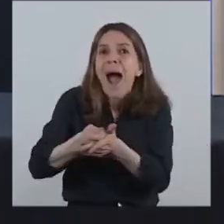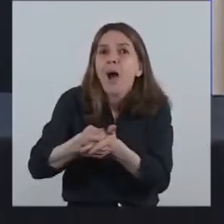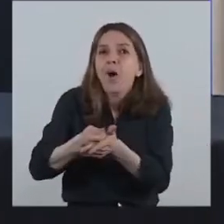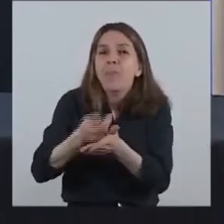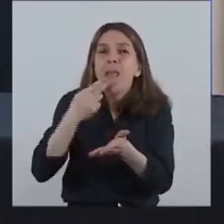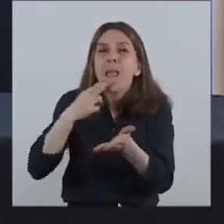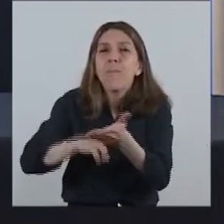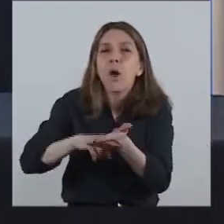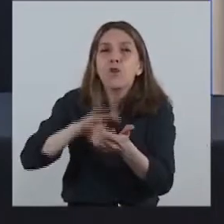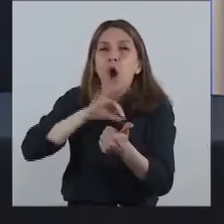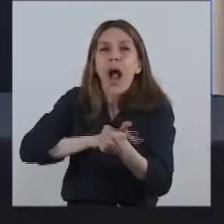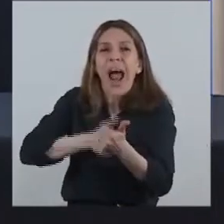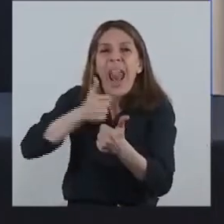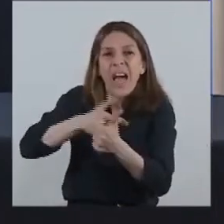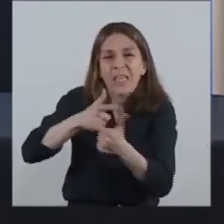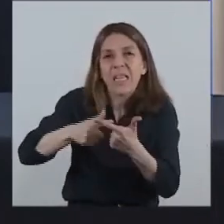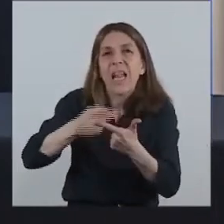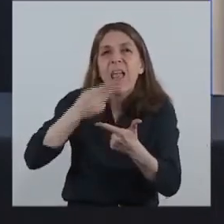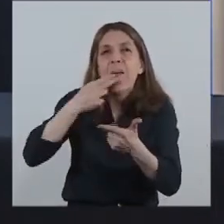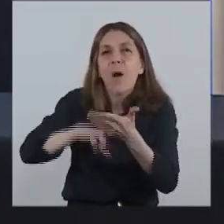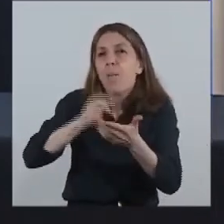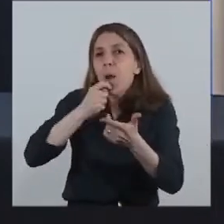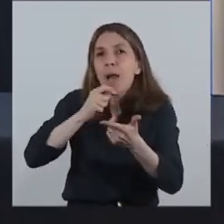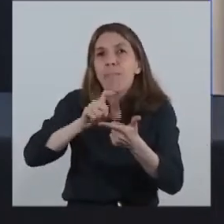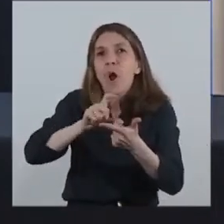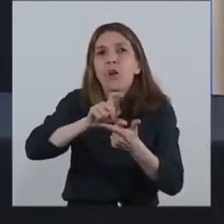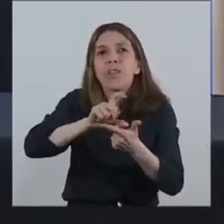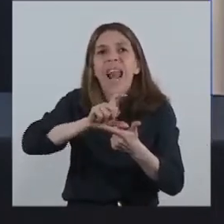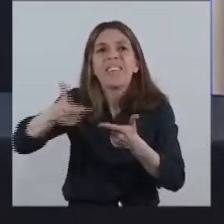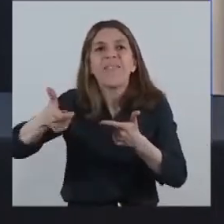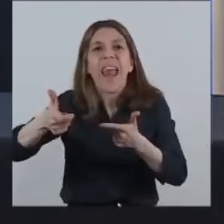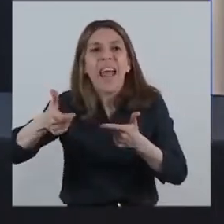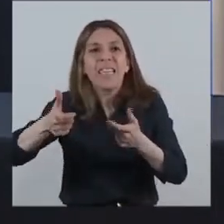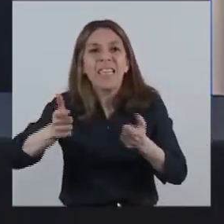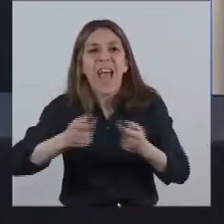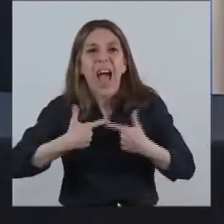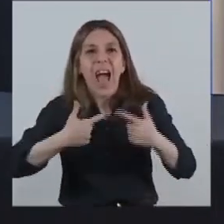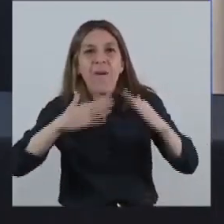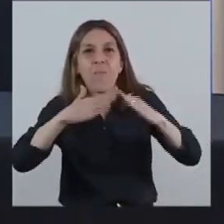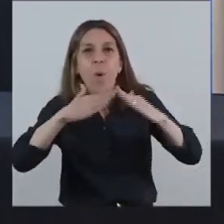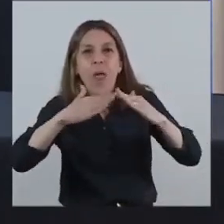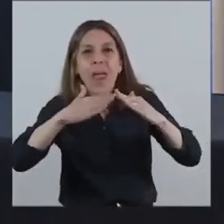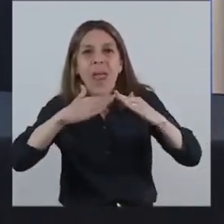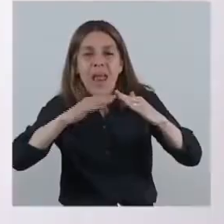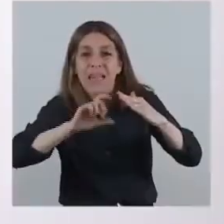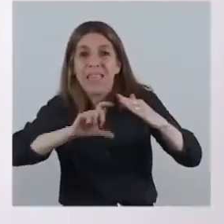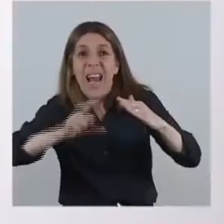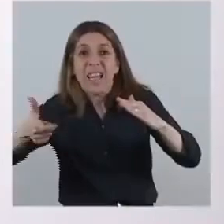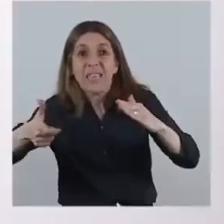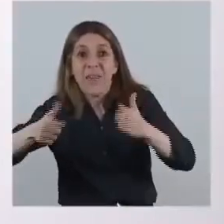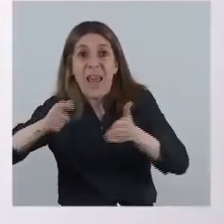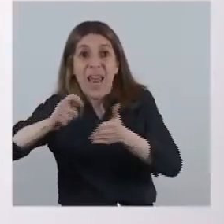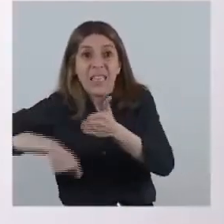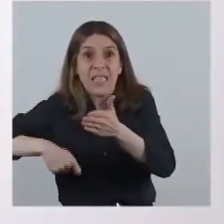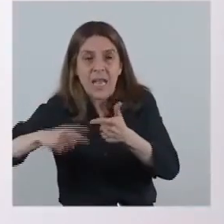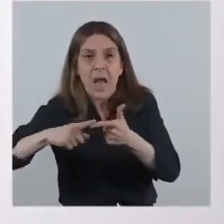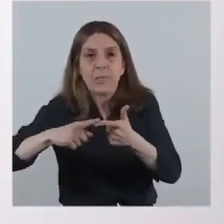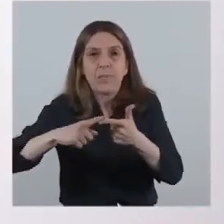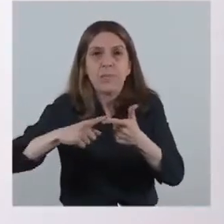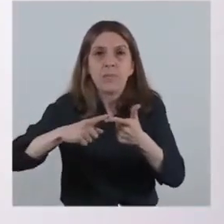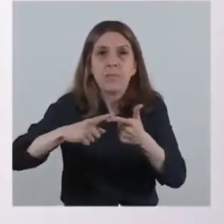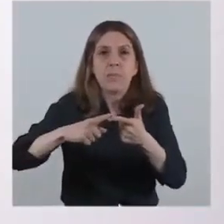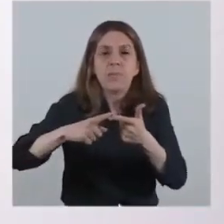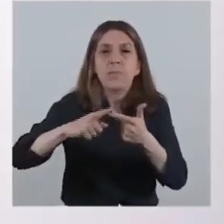ganancias y el impuesto sobre las transferencias de inmuebles a lo que corresponda a